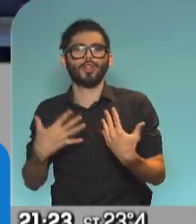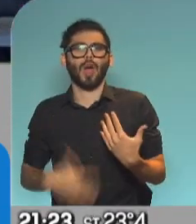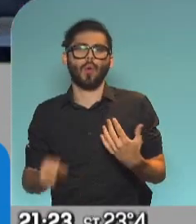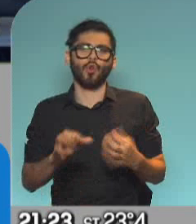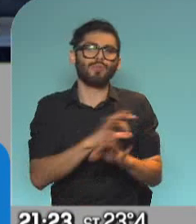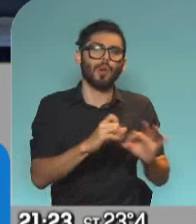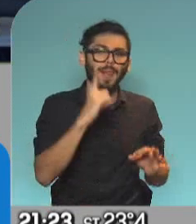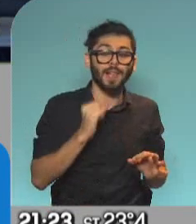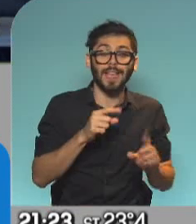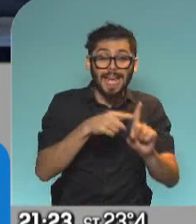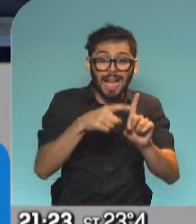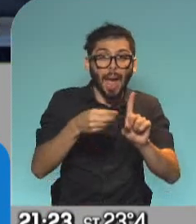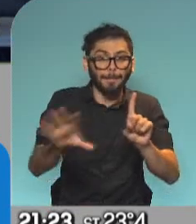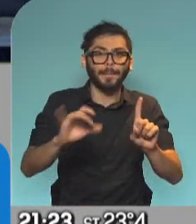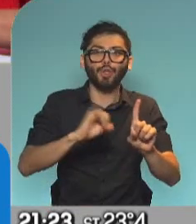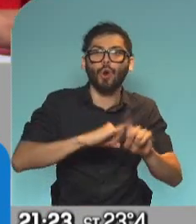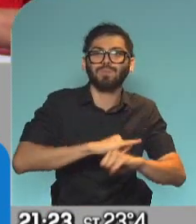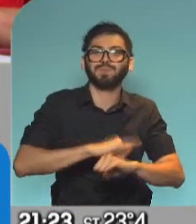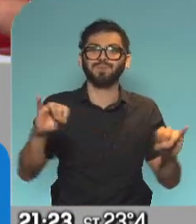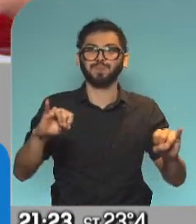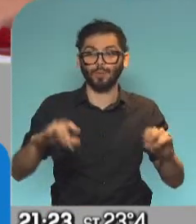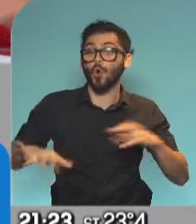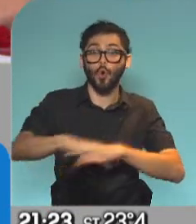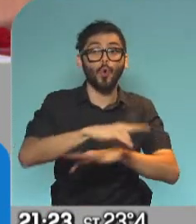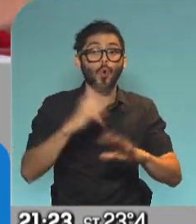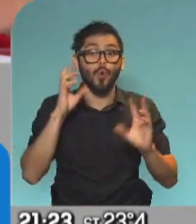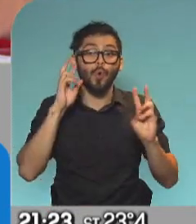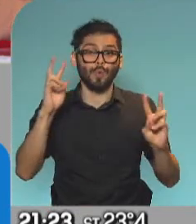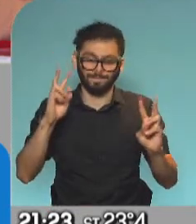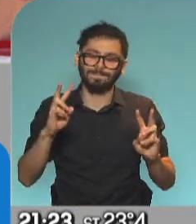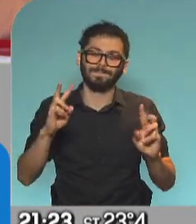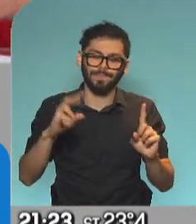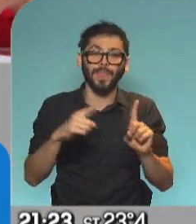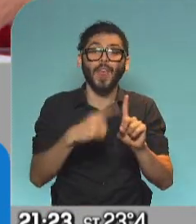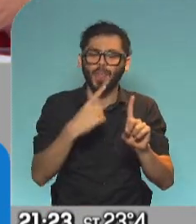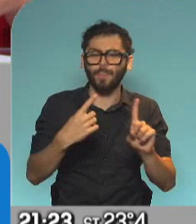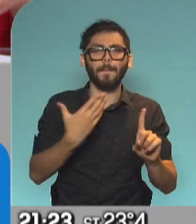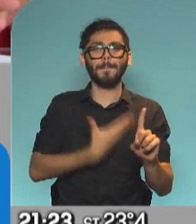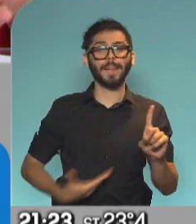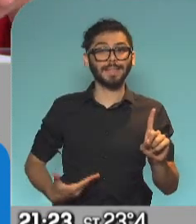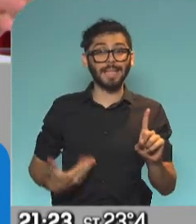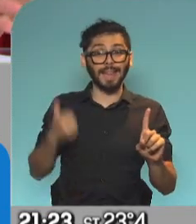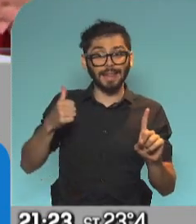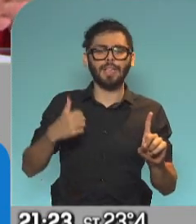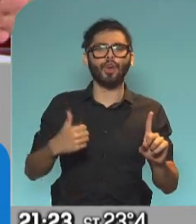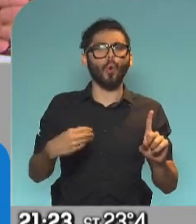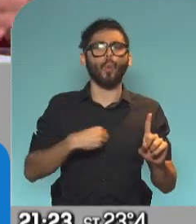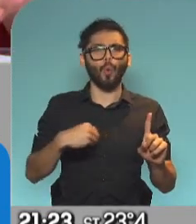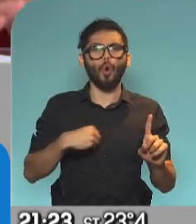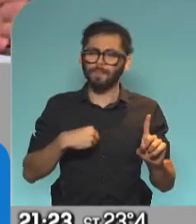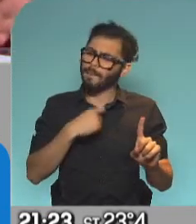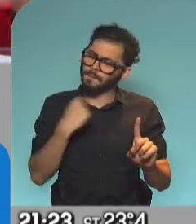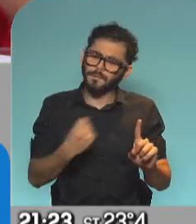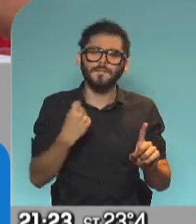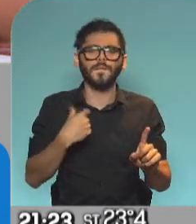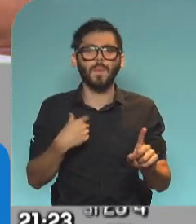incluso en la agenda mediática y obviamente popular, ¿no? Sí, totalmente. Bueno, ahí dijo que es una voluntad del presidente, una voluntad del presidente acompañar